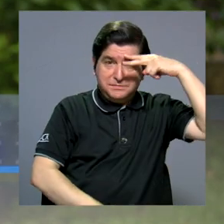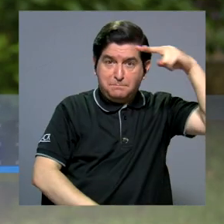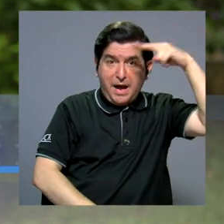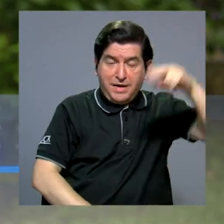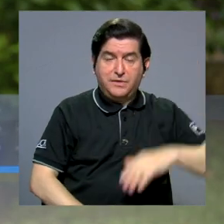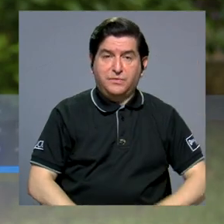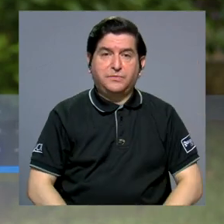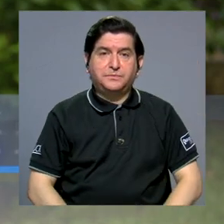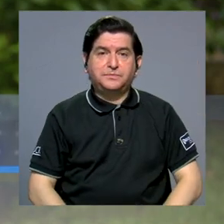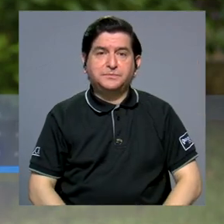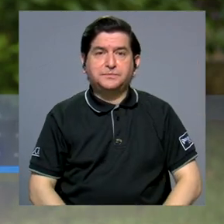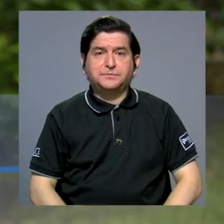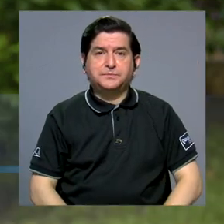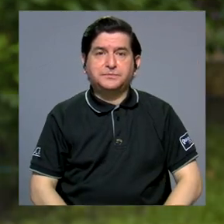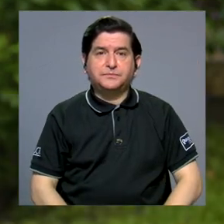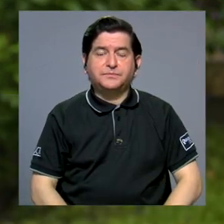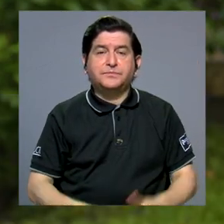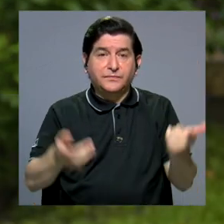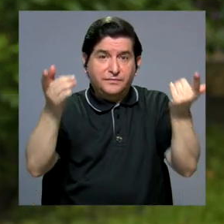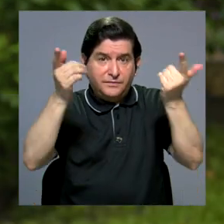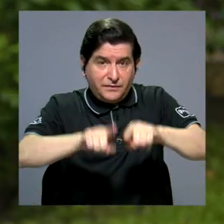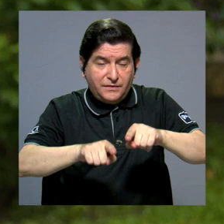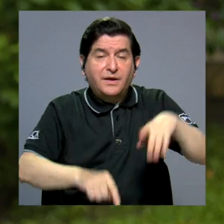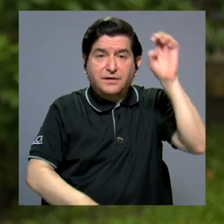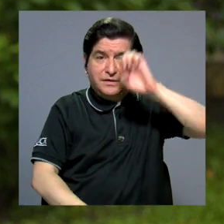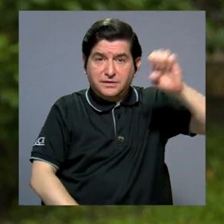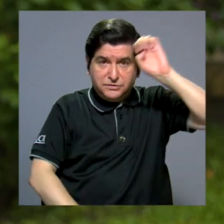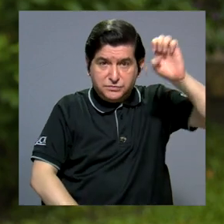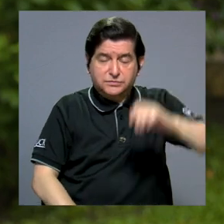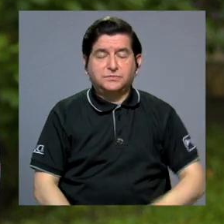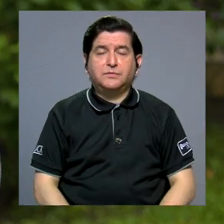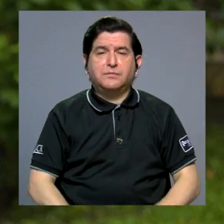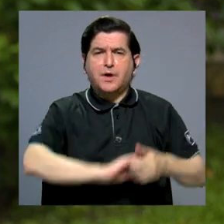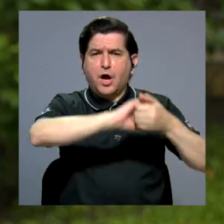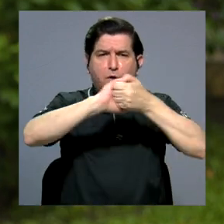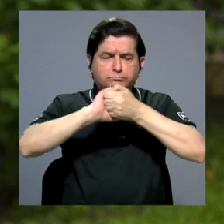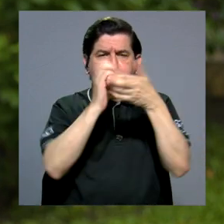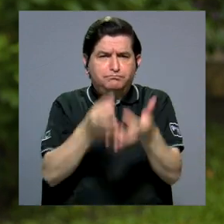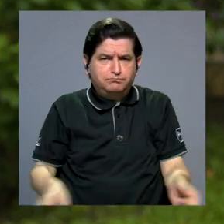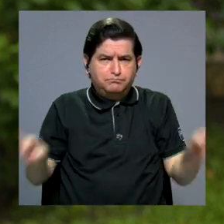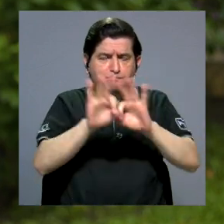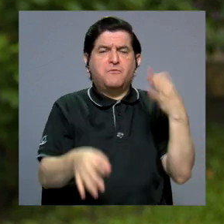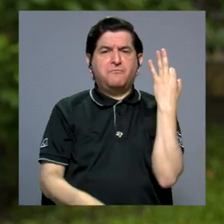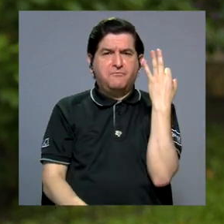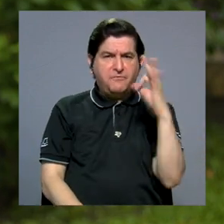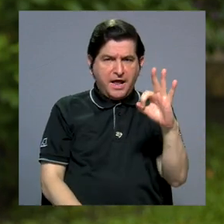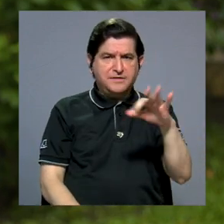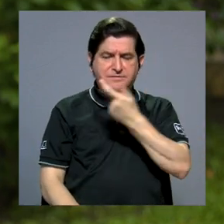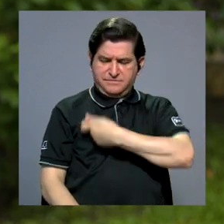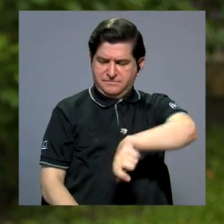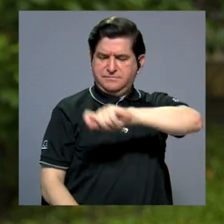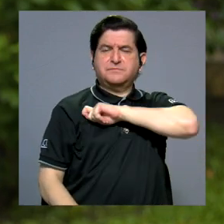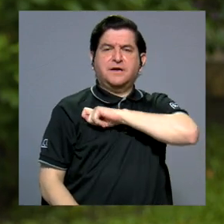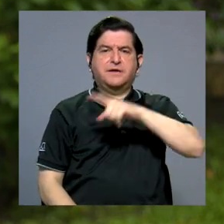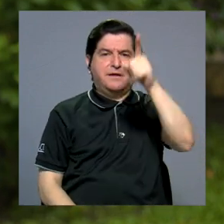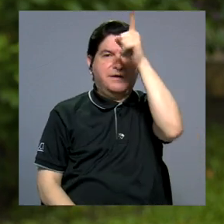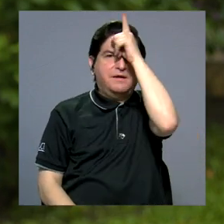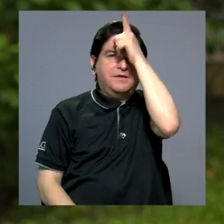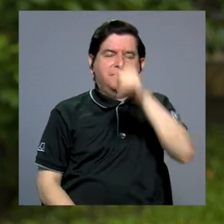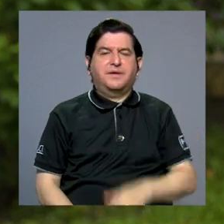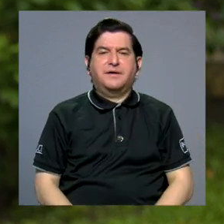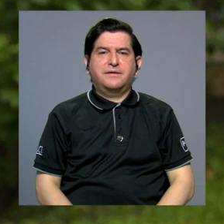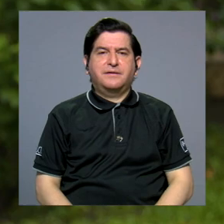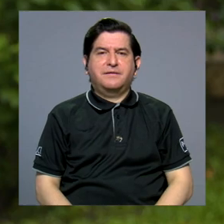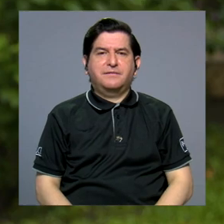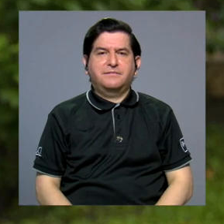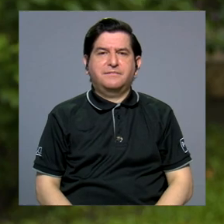México y en el caso de Europa tenemos cooperación muy importante con Francia, con España y con Alemania.